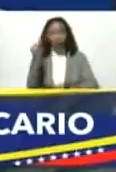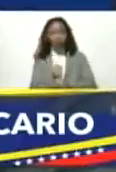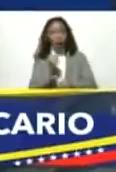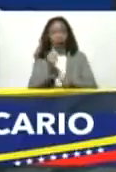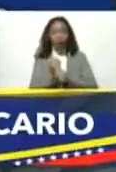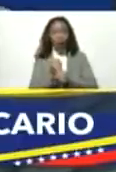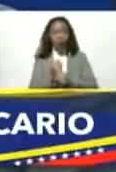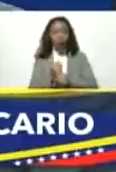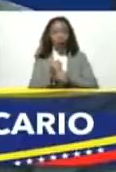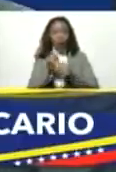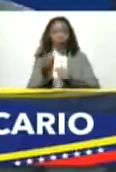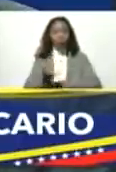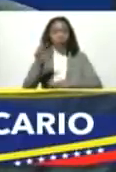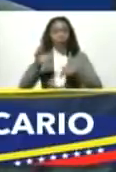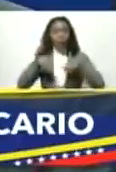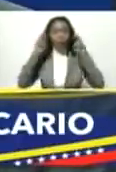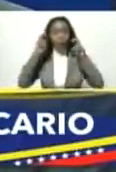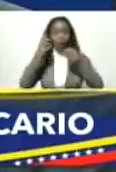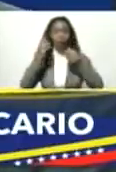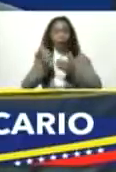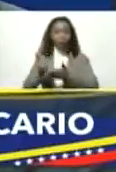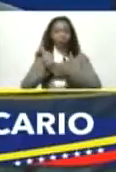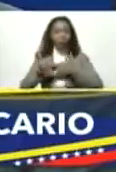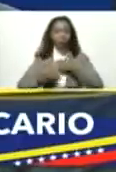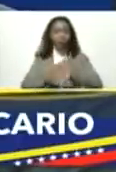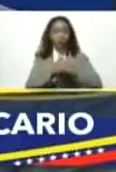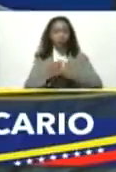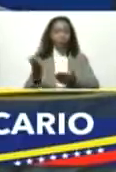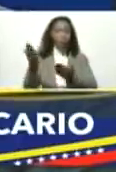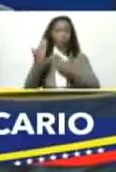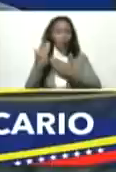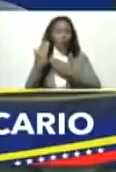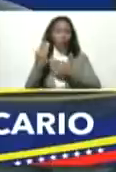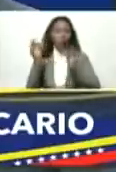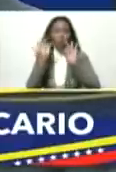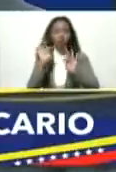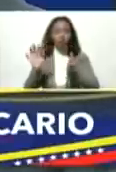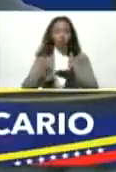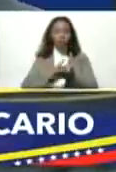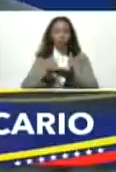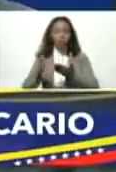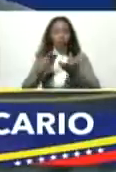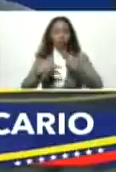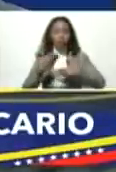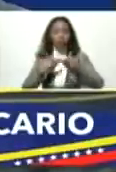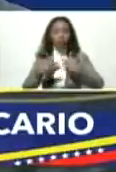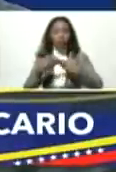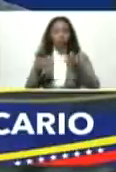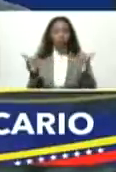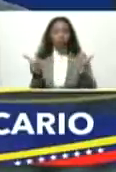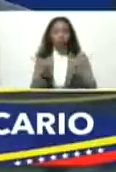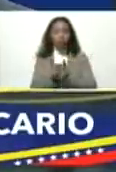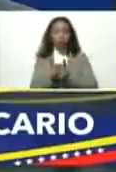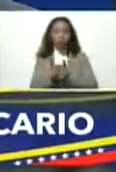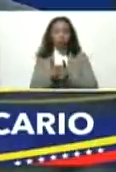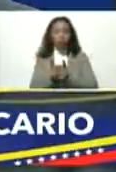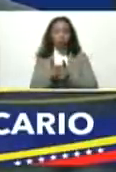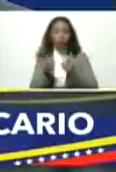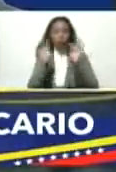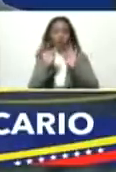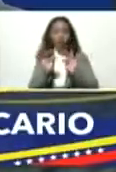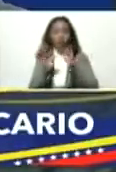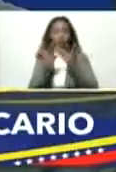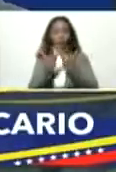que en esta materia nos ayuda a avanzar apoyemos la digitalización de los servicios y la simplificación de los trámites administrativos